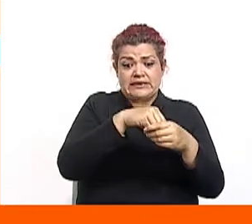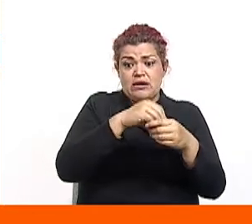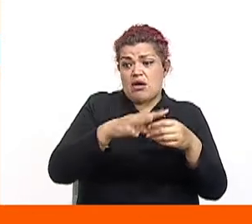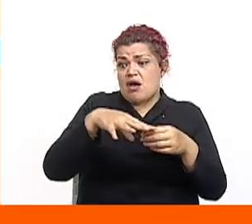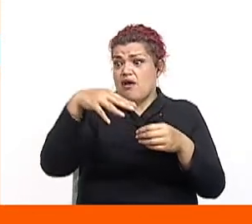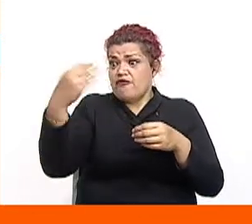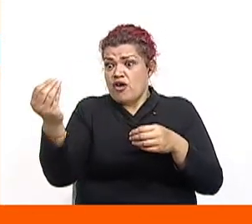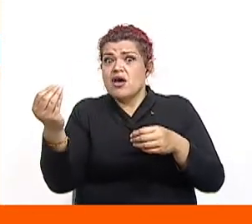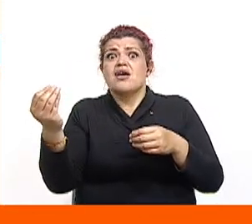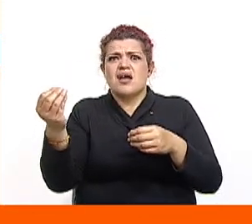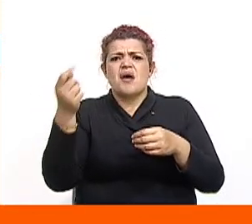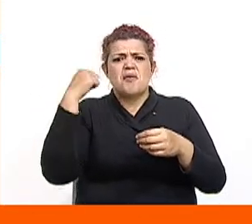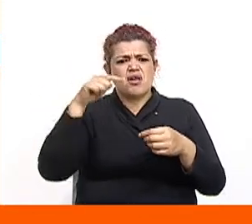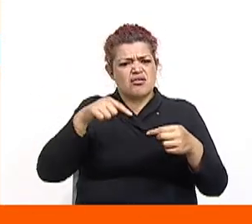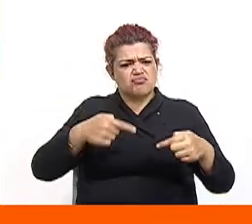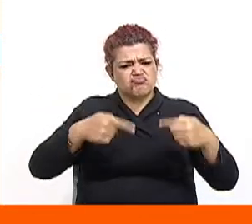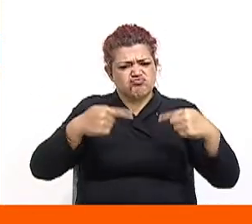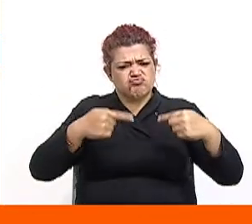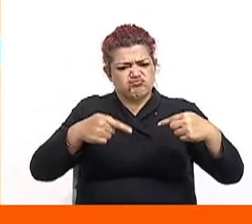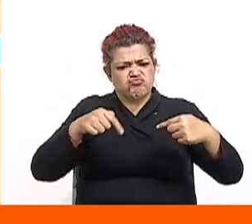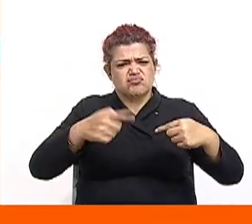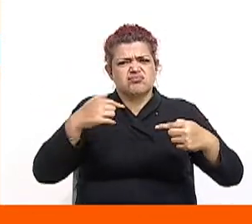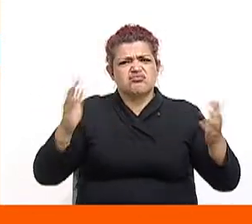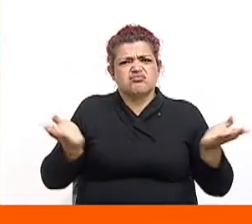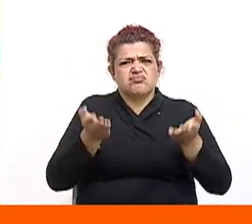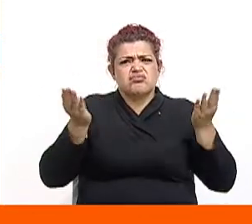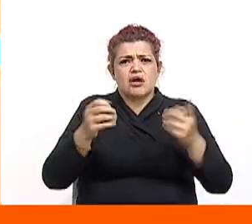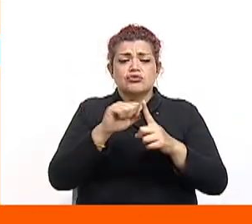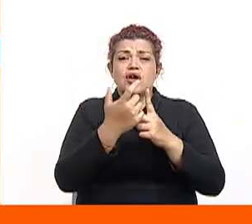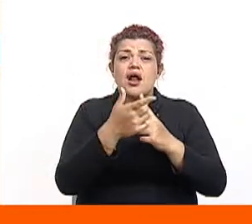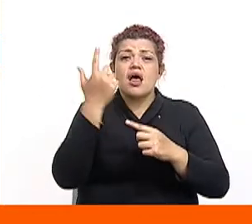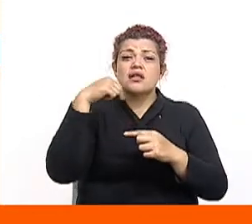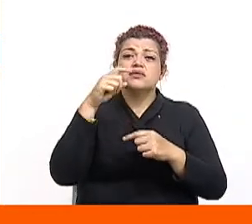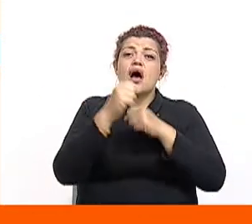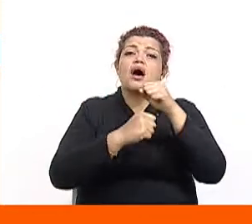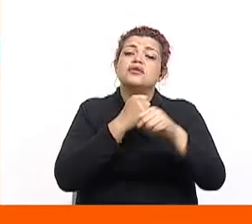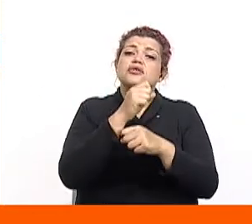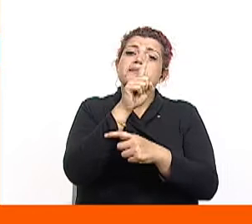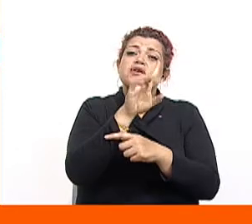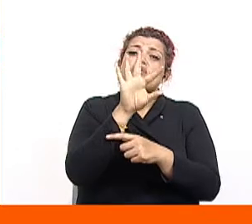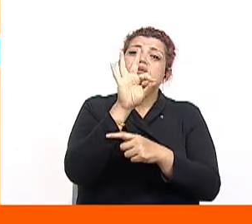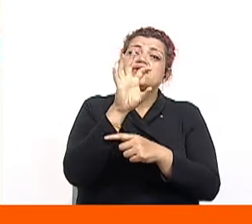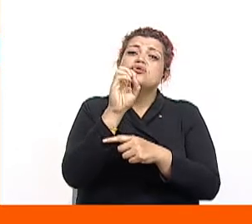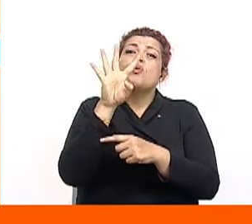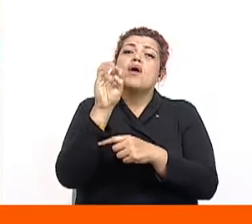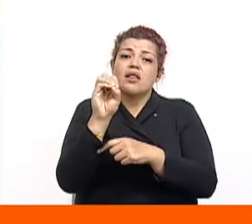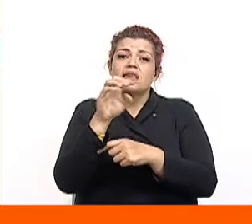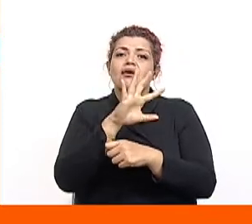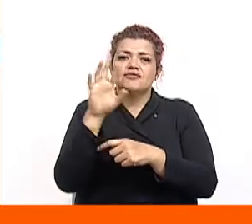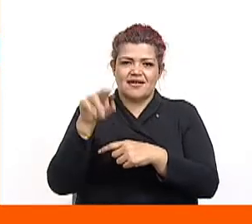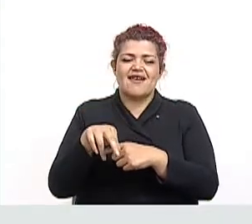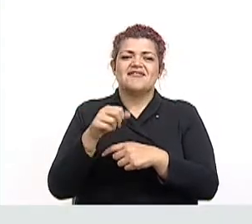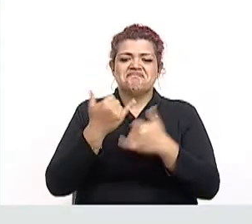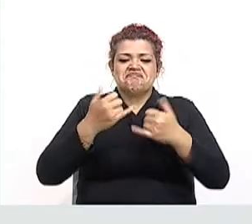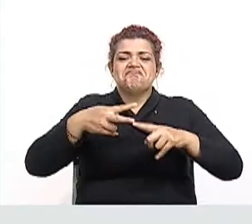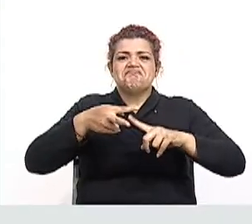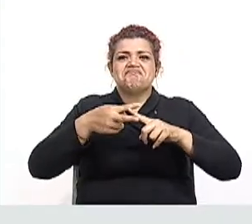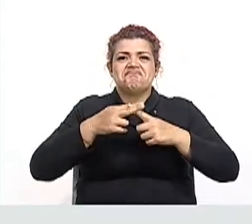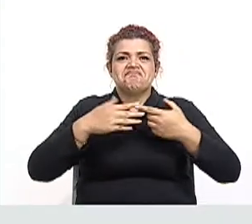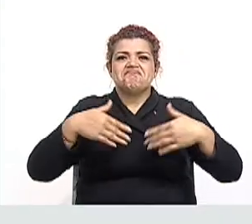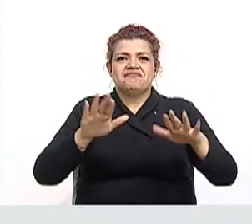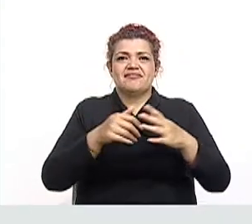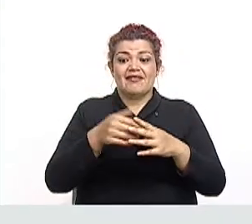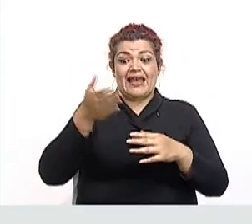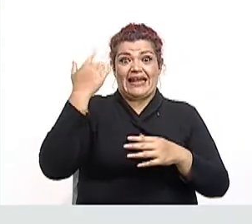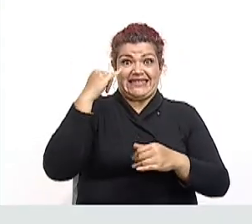influyeron en la conflictividad y movilidad social durante la década de 1940 en Costa Rica. Vamos a empezar. A